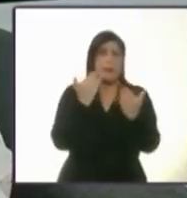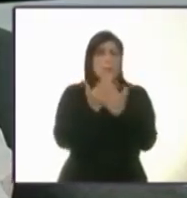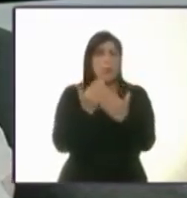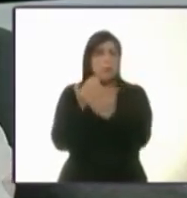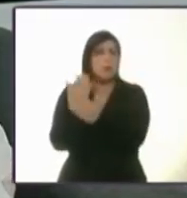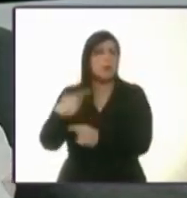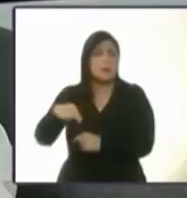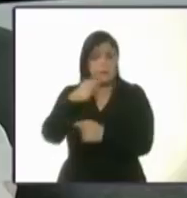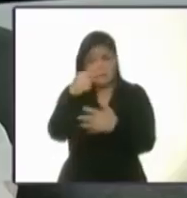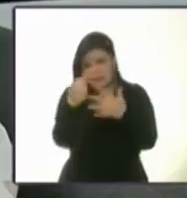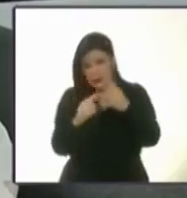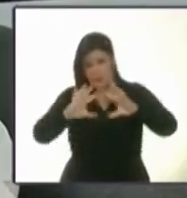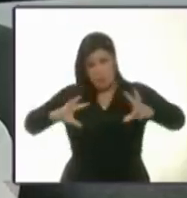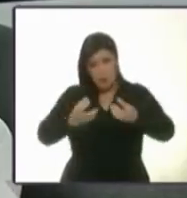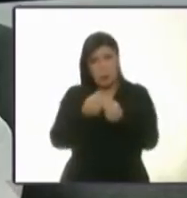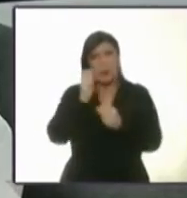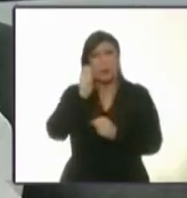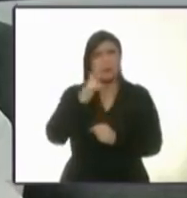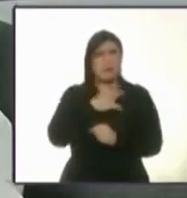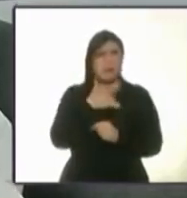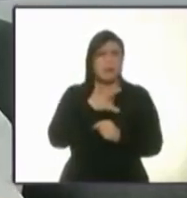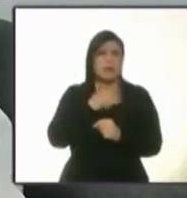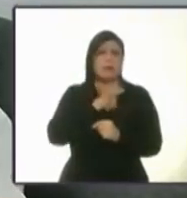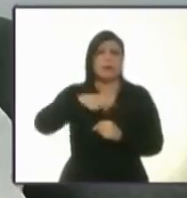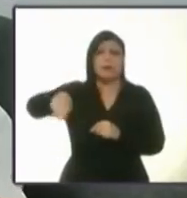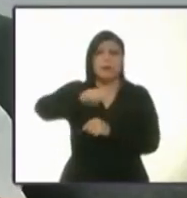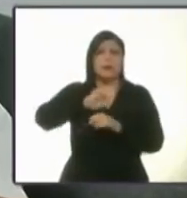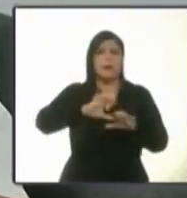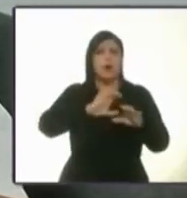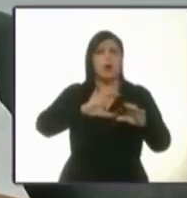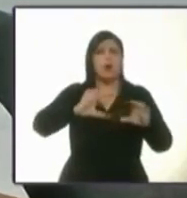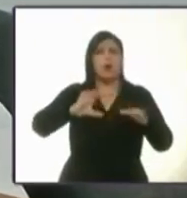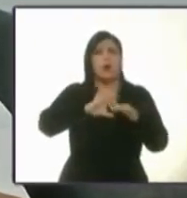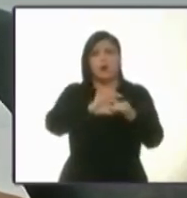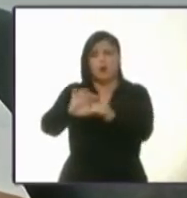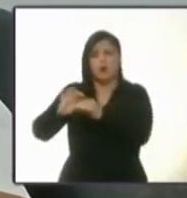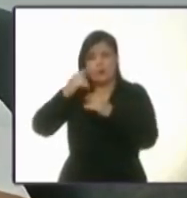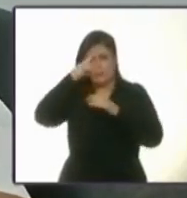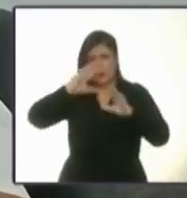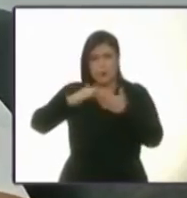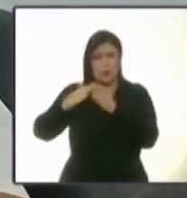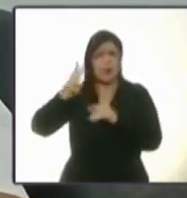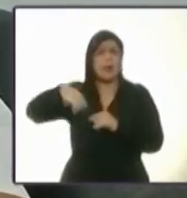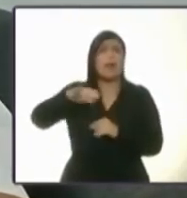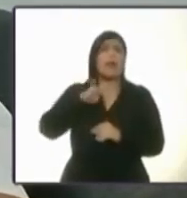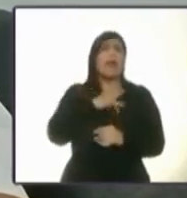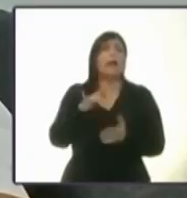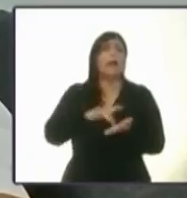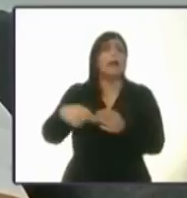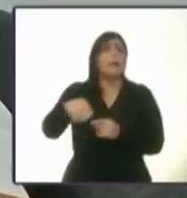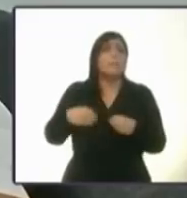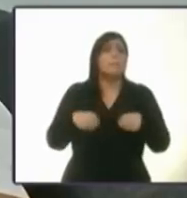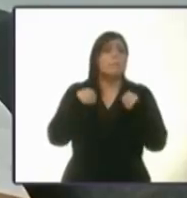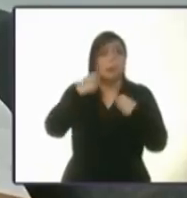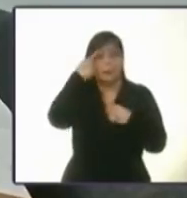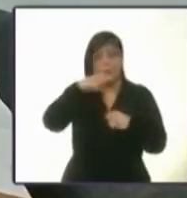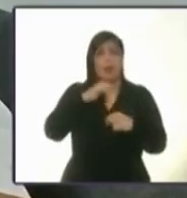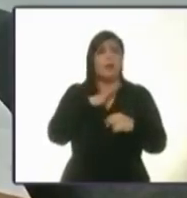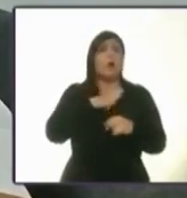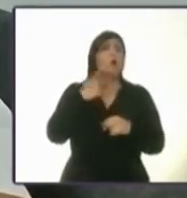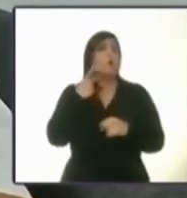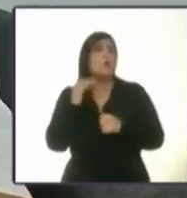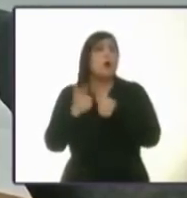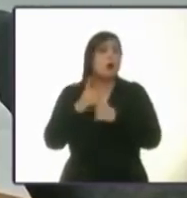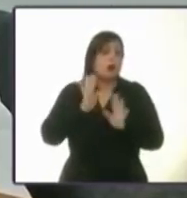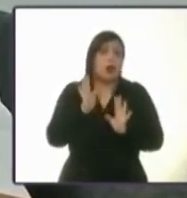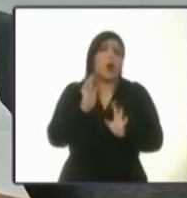integren precisamente a la comunidad. La gente vive no por la afiliación política, sino por las oportunidades que da un lugar